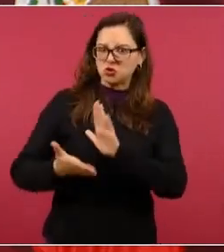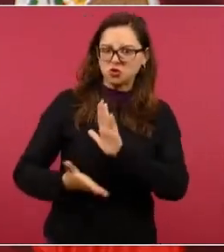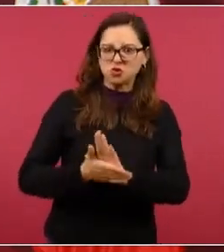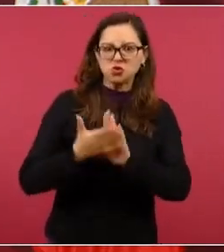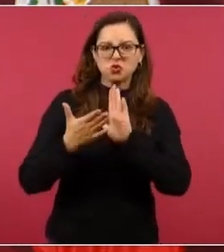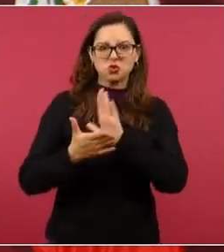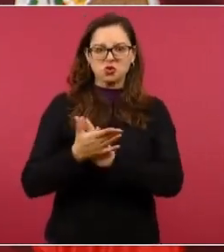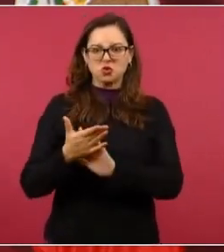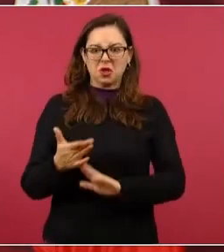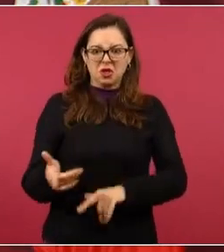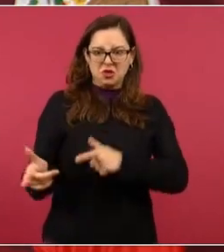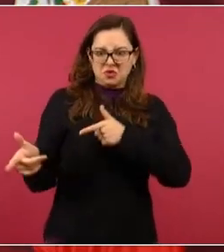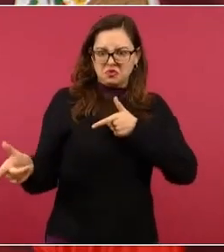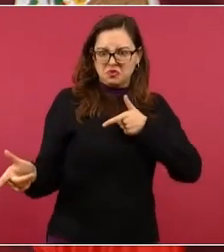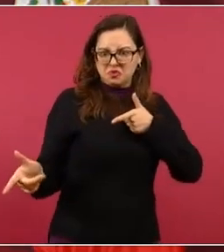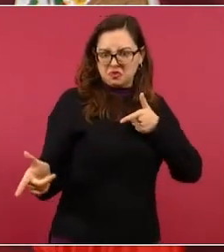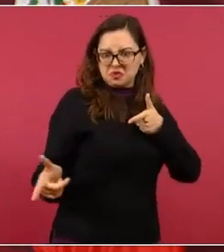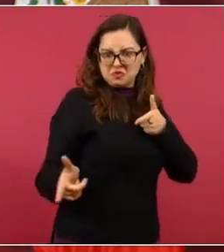cañones.